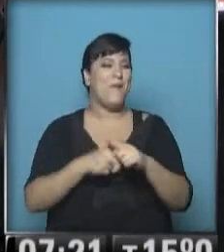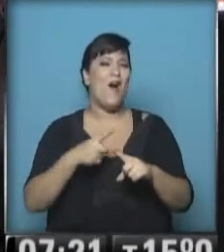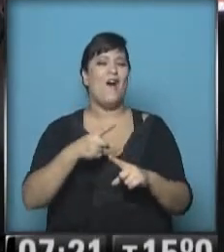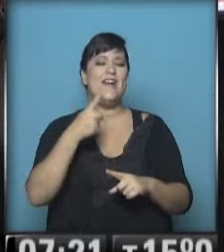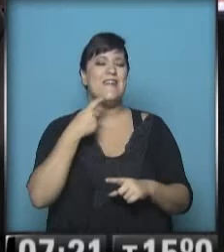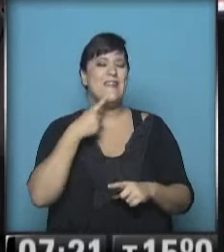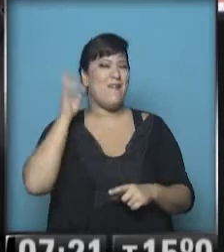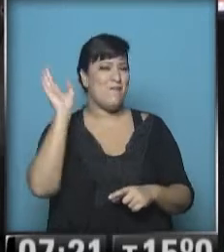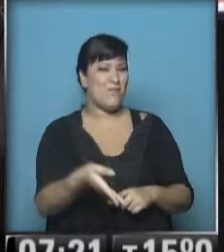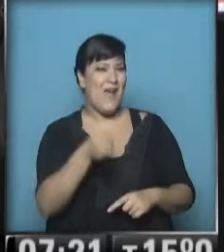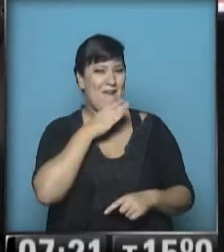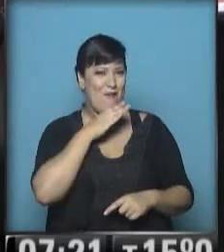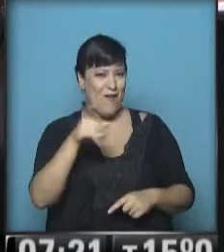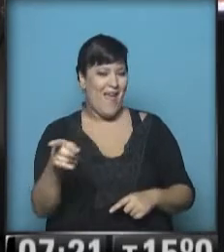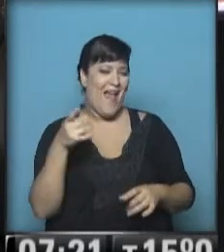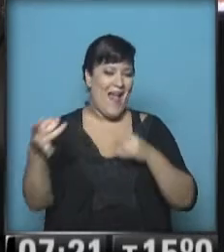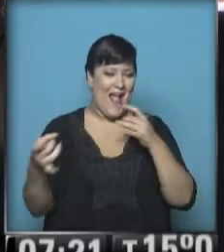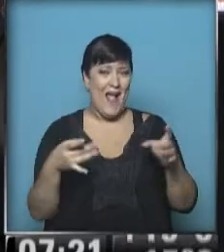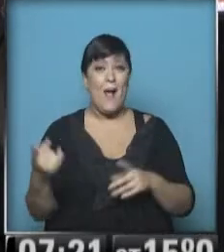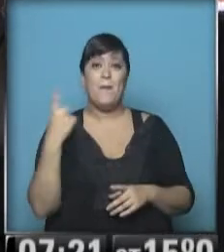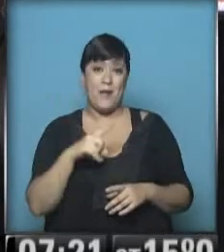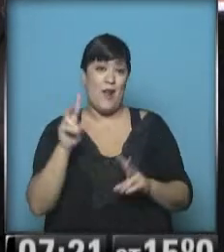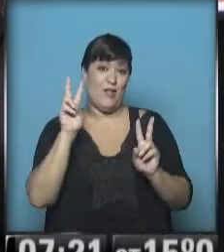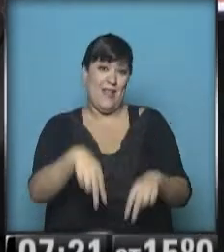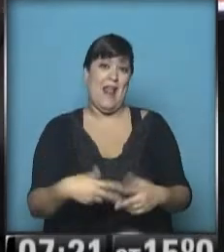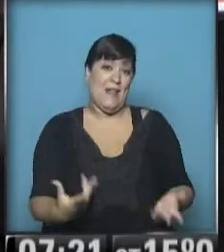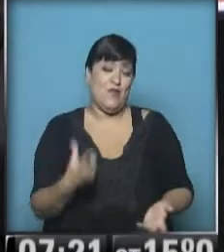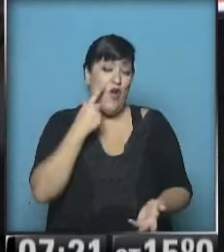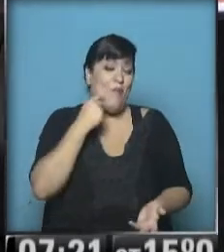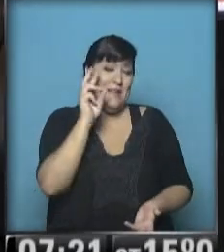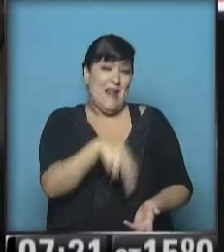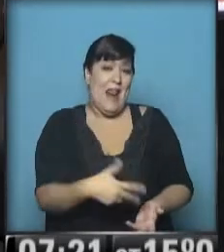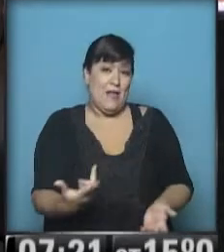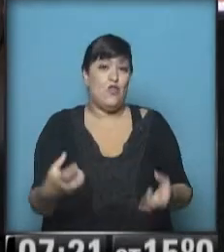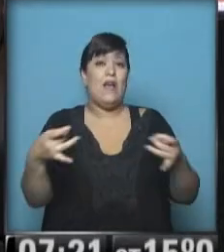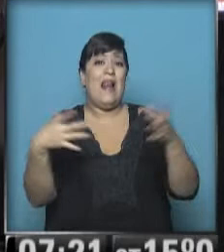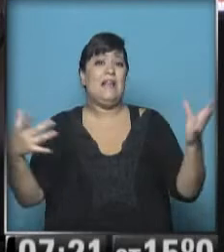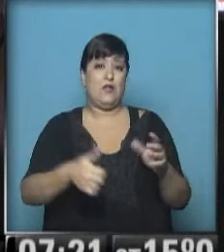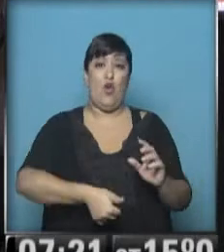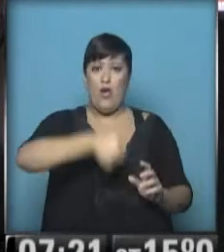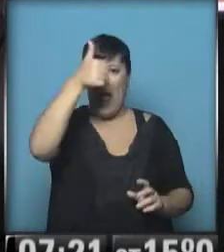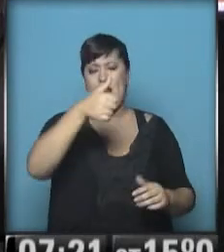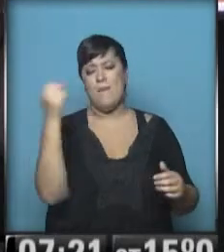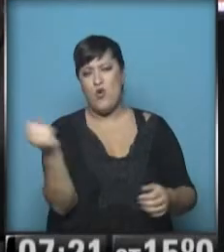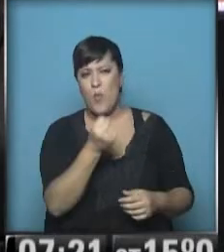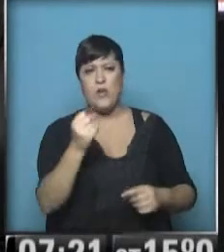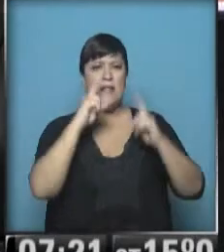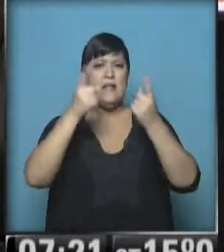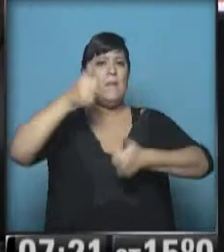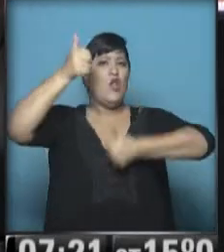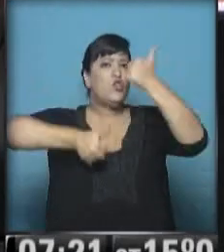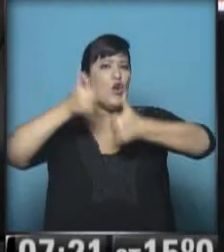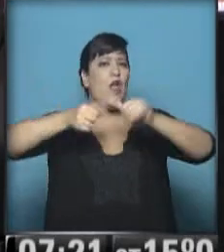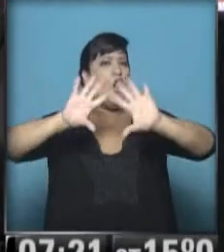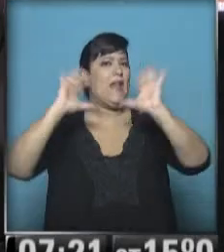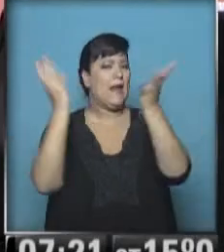todos modos tiene sus razones, ¿no? ¿Por qué ganar un superclásico con lo que esto implica? Además, por un torneo internacional.